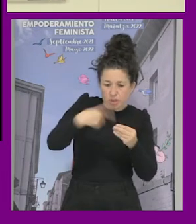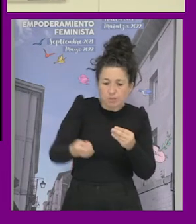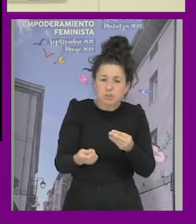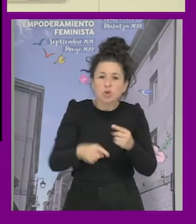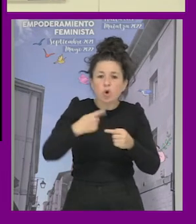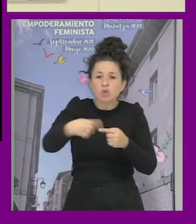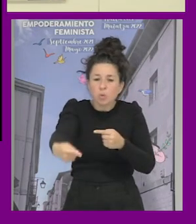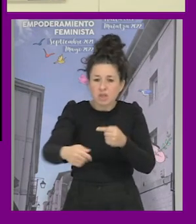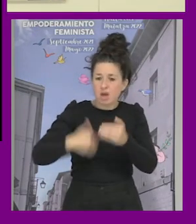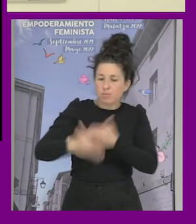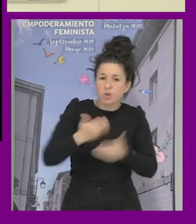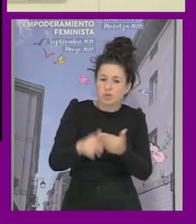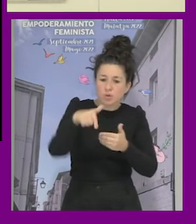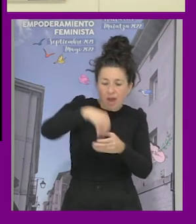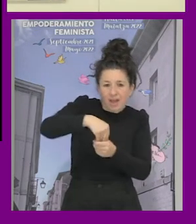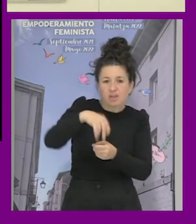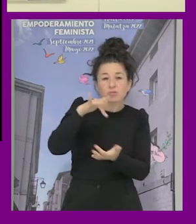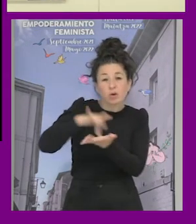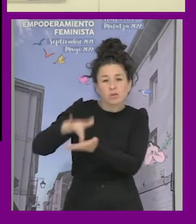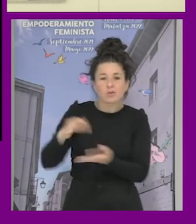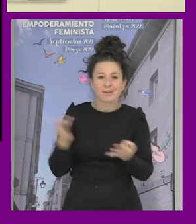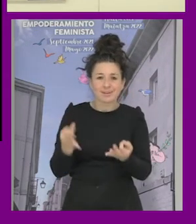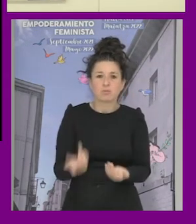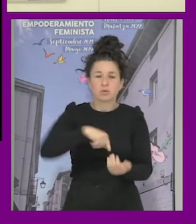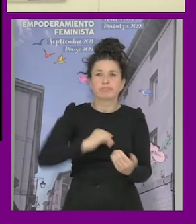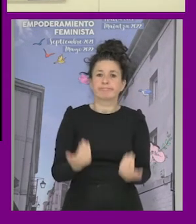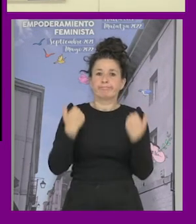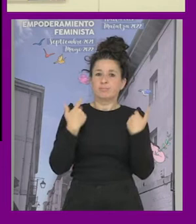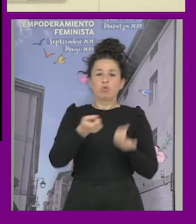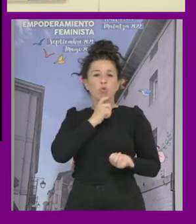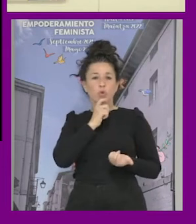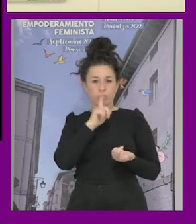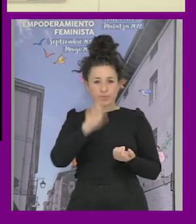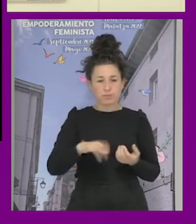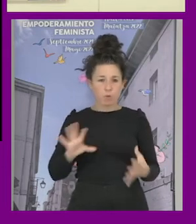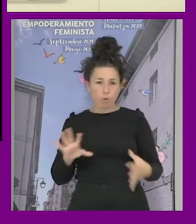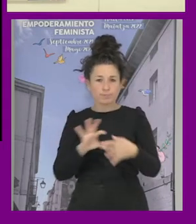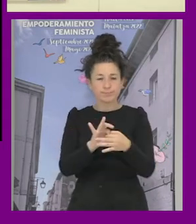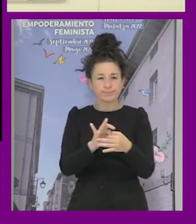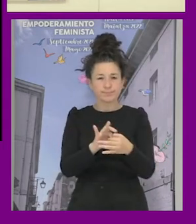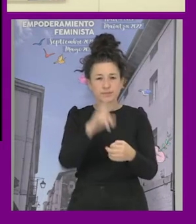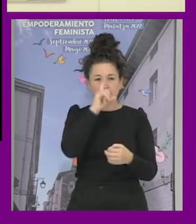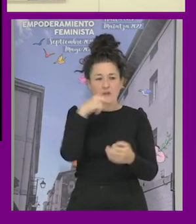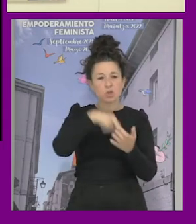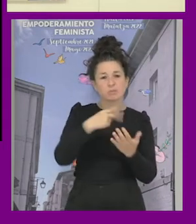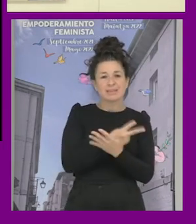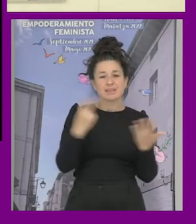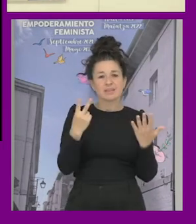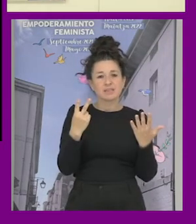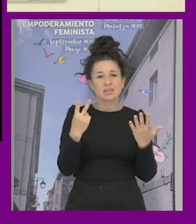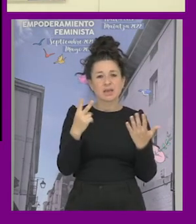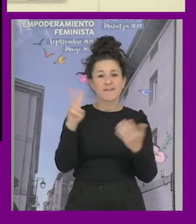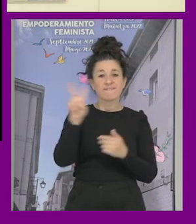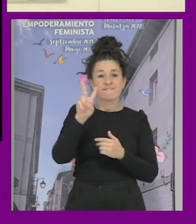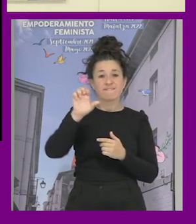en el proceso no también en esta línea en 2017 en verga